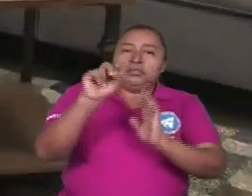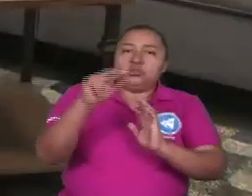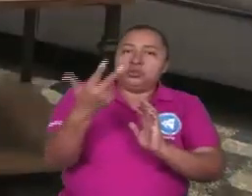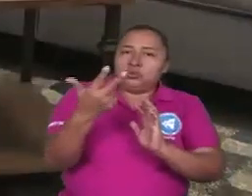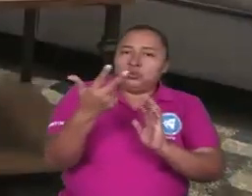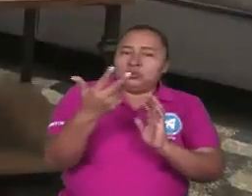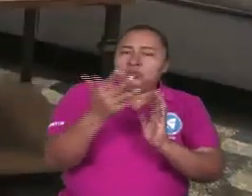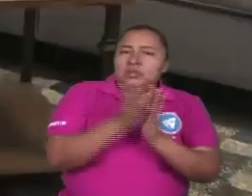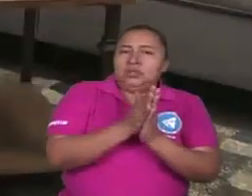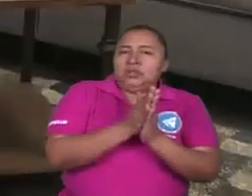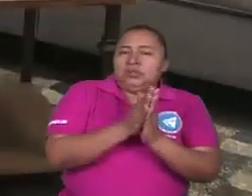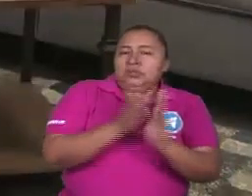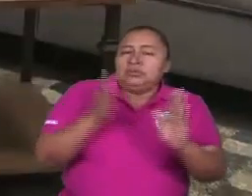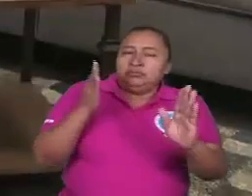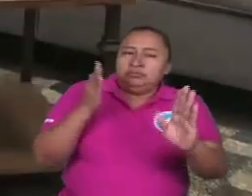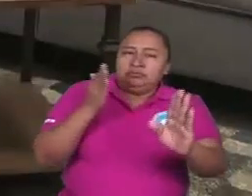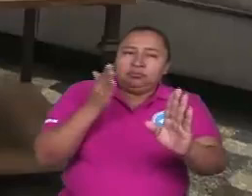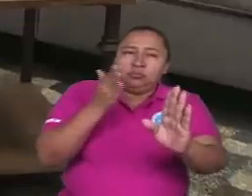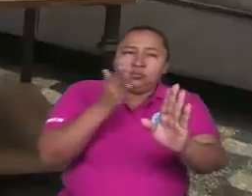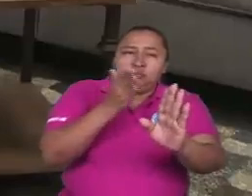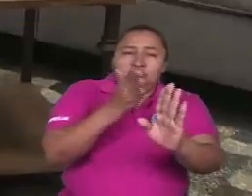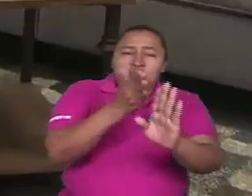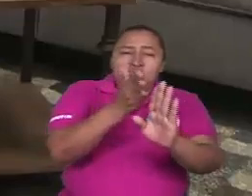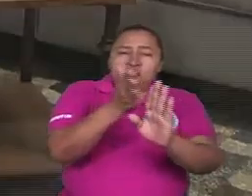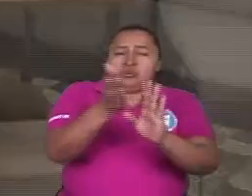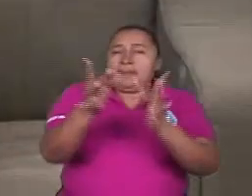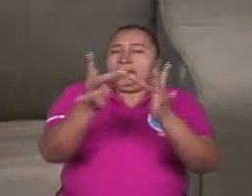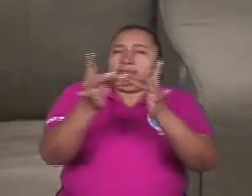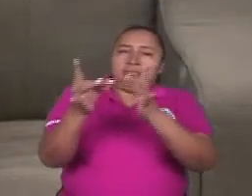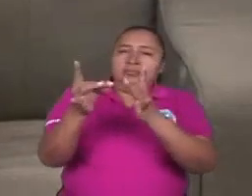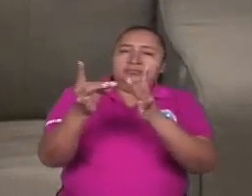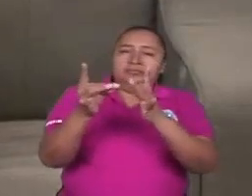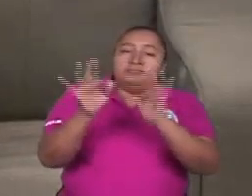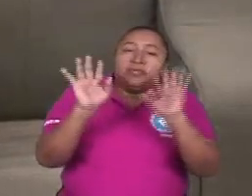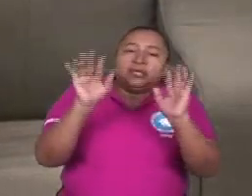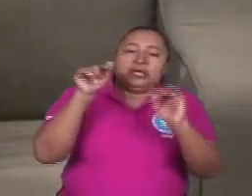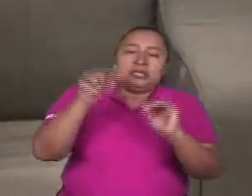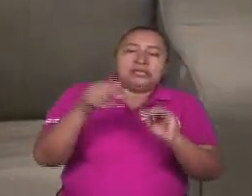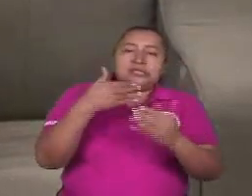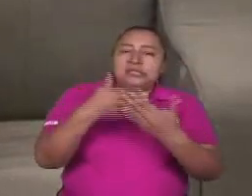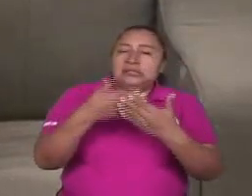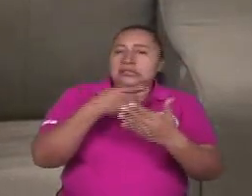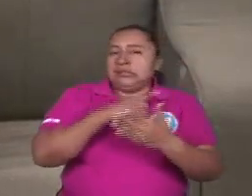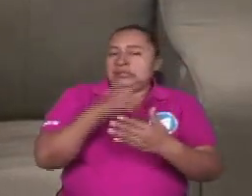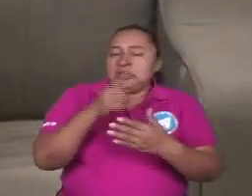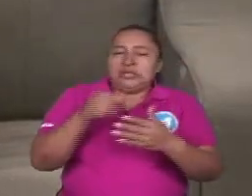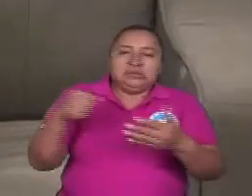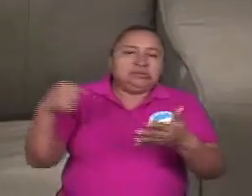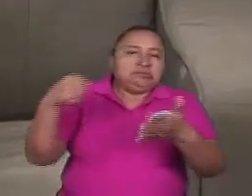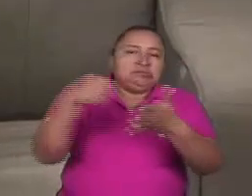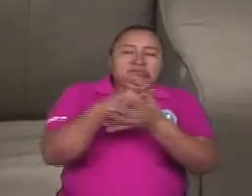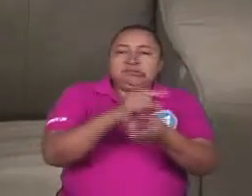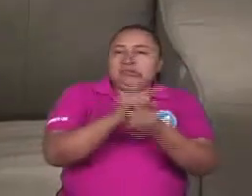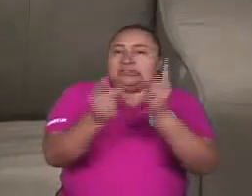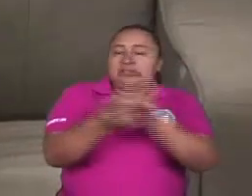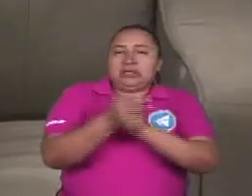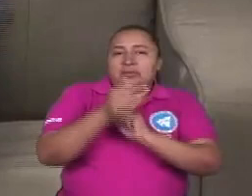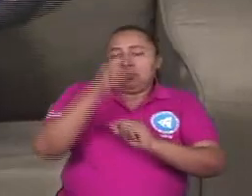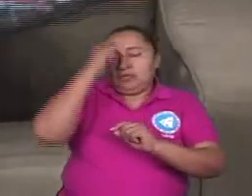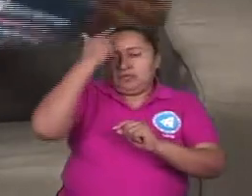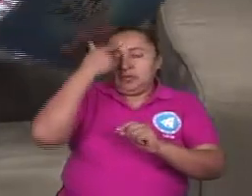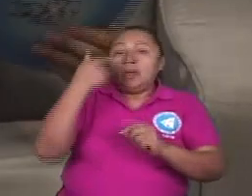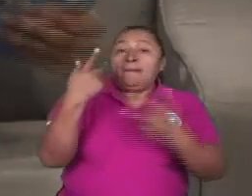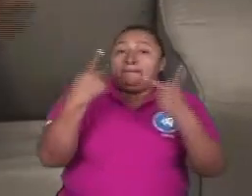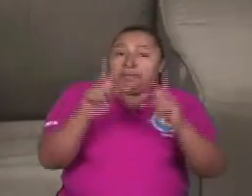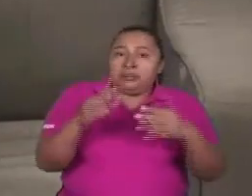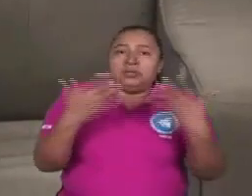particularidad a partir del, a Dios, fallido intento de golpe de Estado, pero también amenazada la